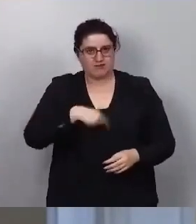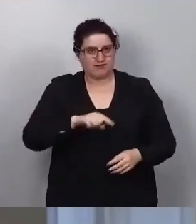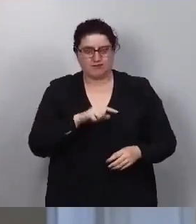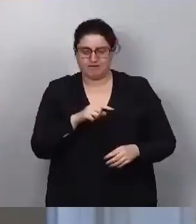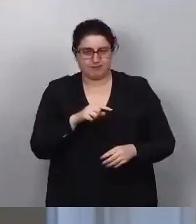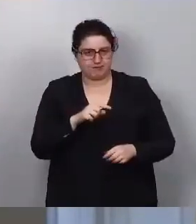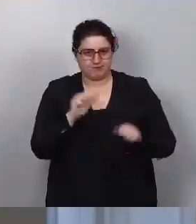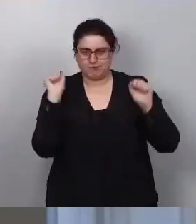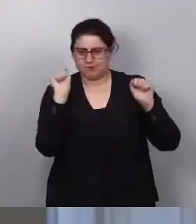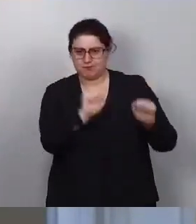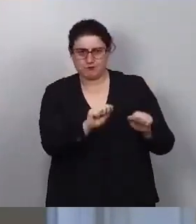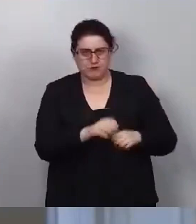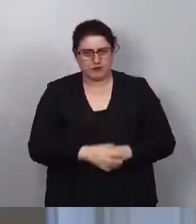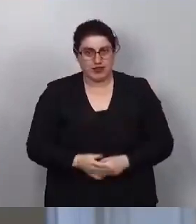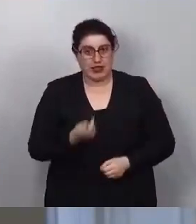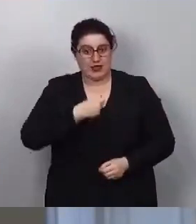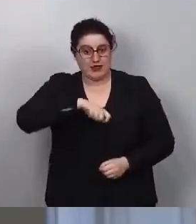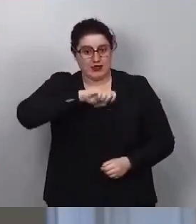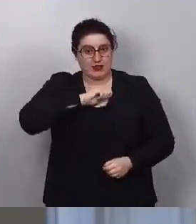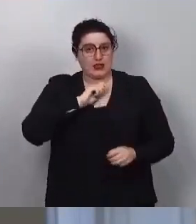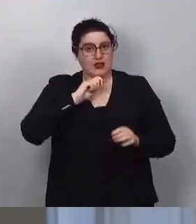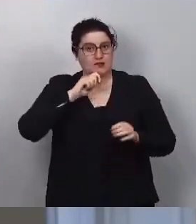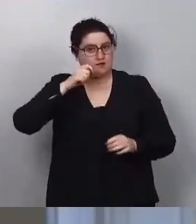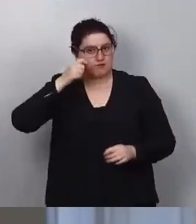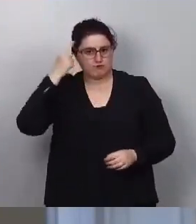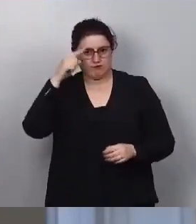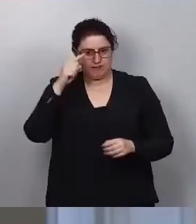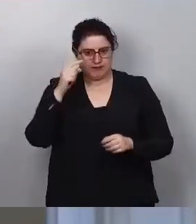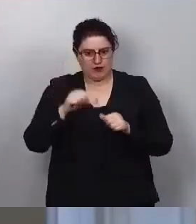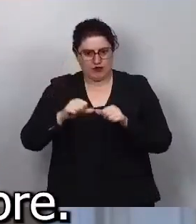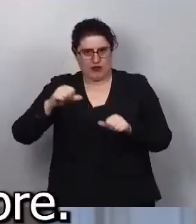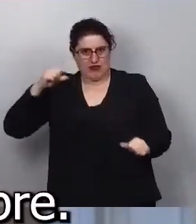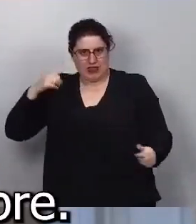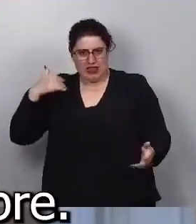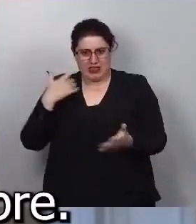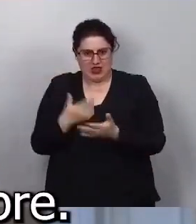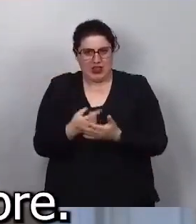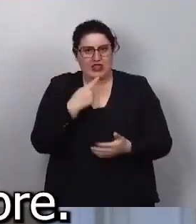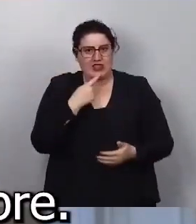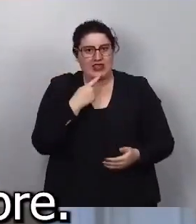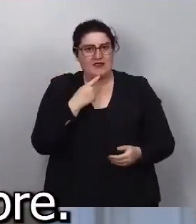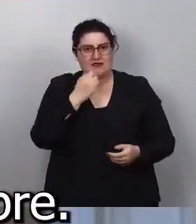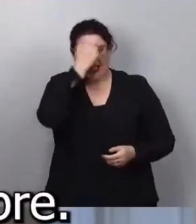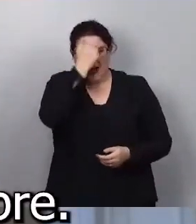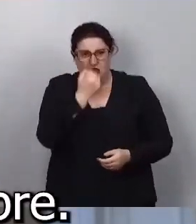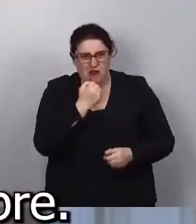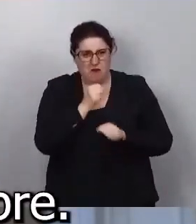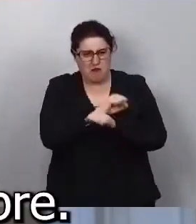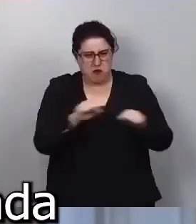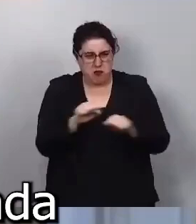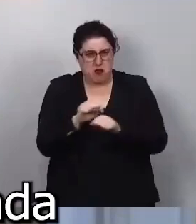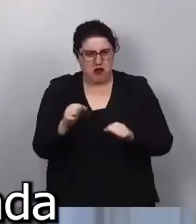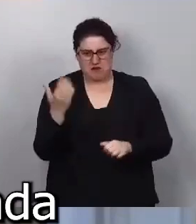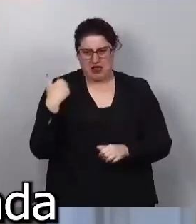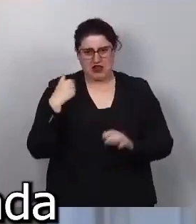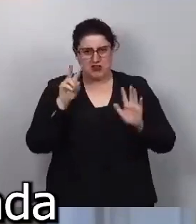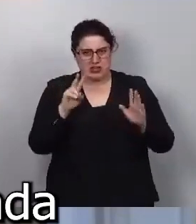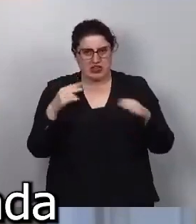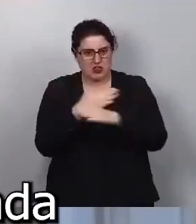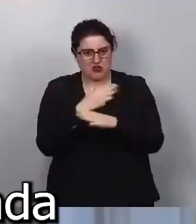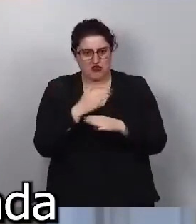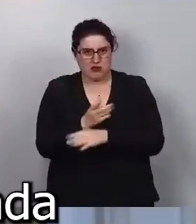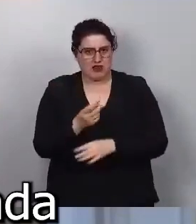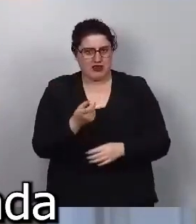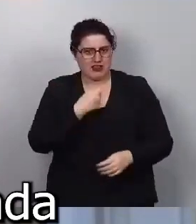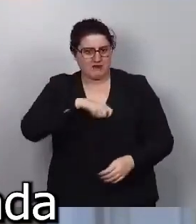como saben, condenó desde el primer momento y con toda contundencia los ataques terroristas del 7 de octubre. Y esa condena